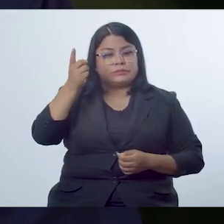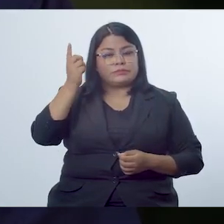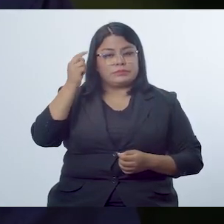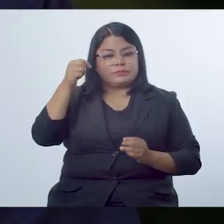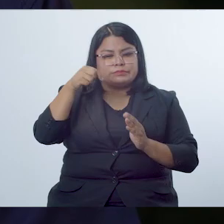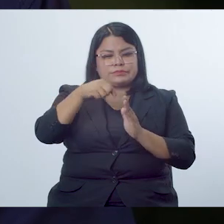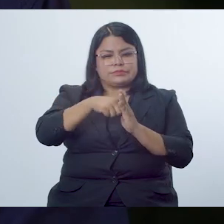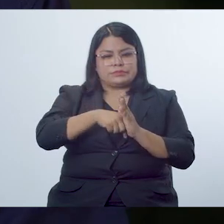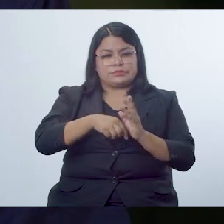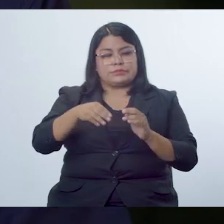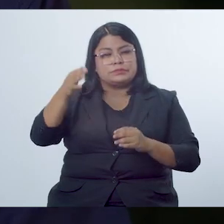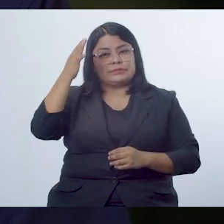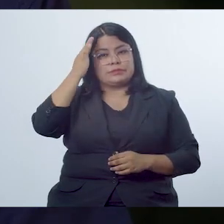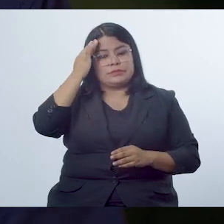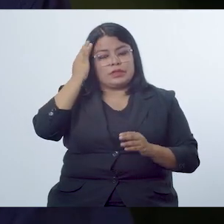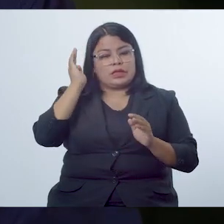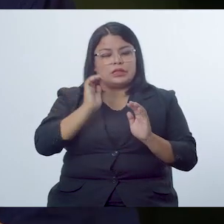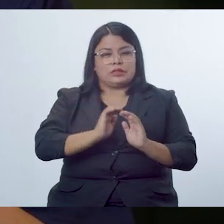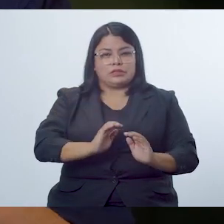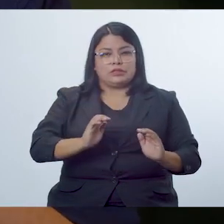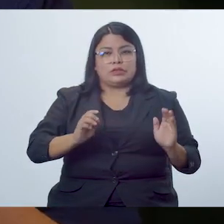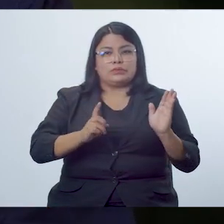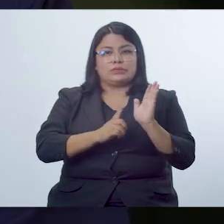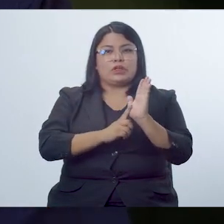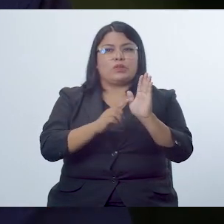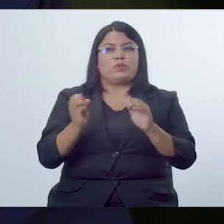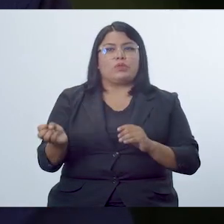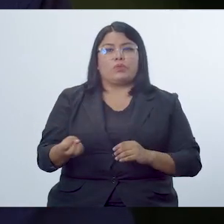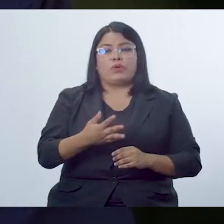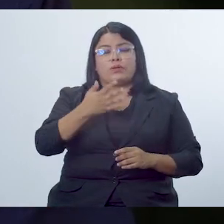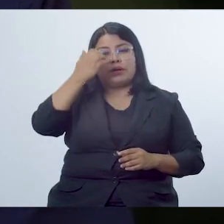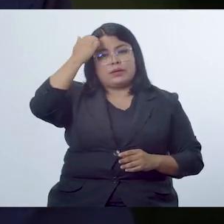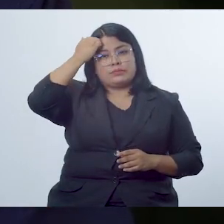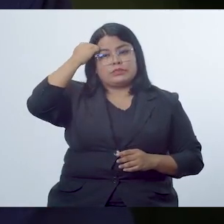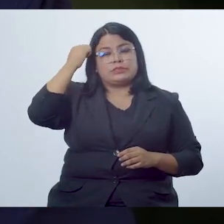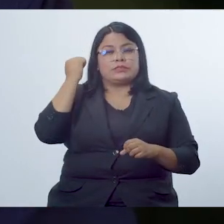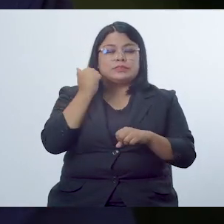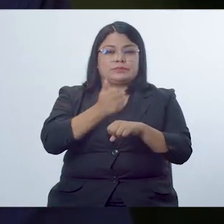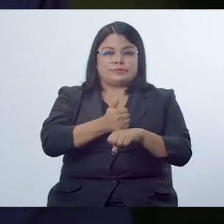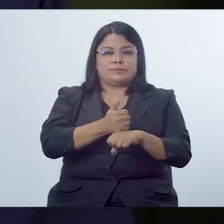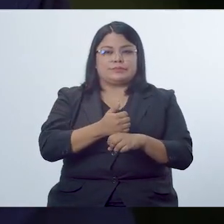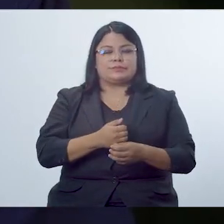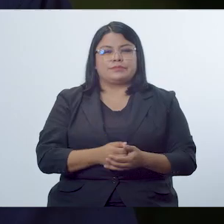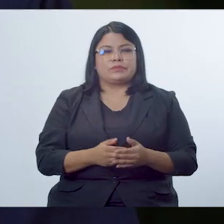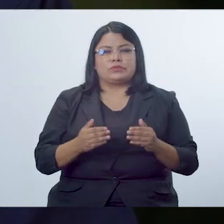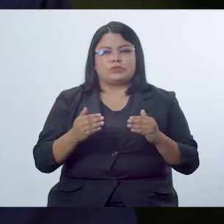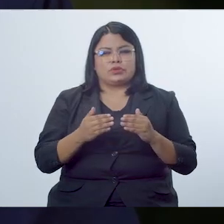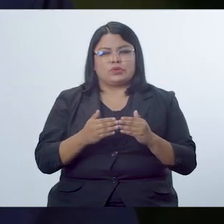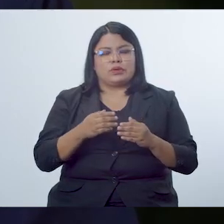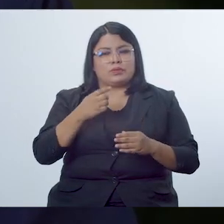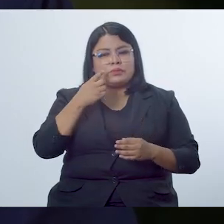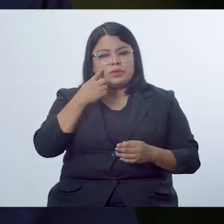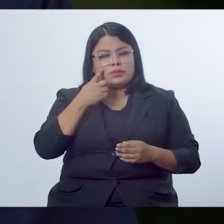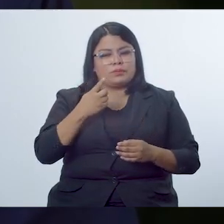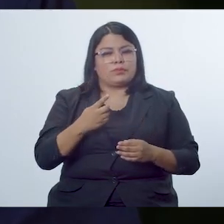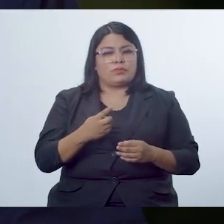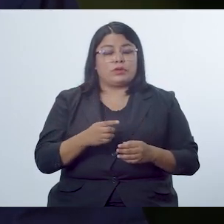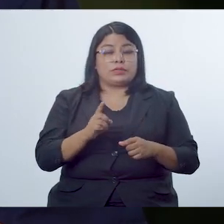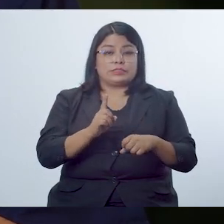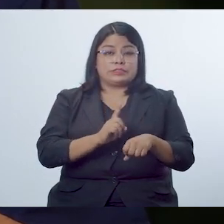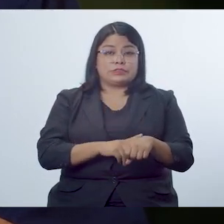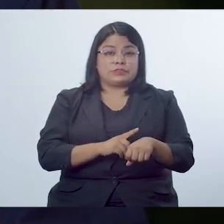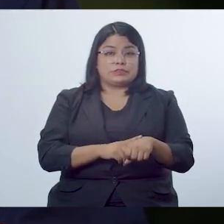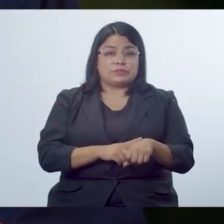profesor ahondar en saberes de los niños, también presentar nuevos aprendizajes y consolidarlos. Así tenemos que